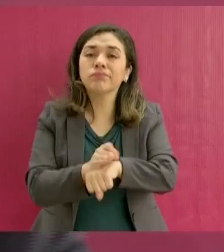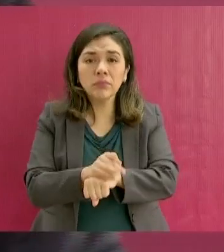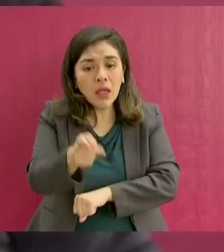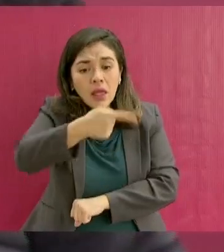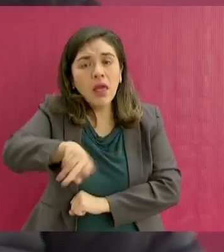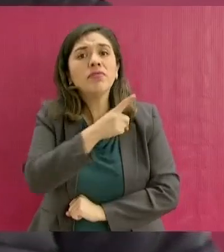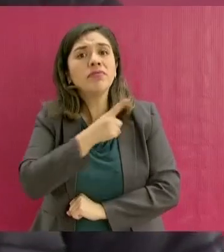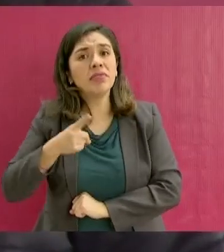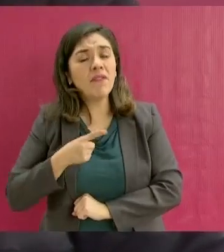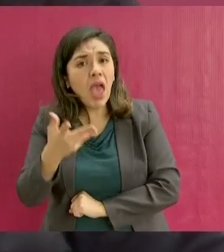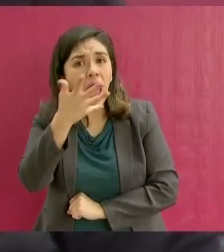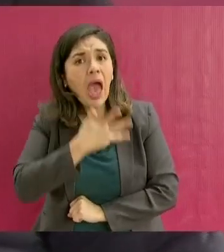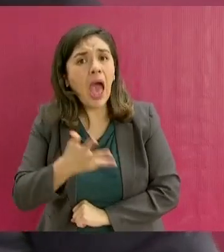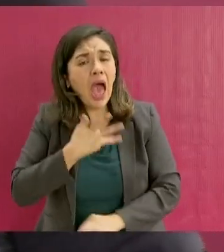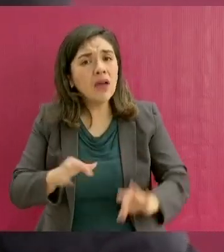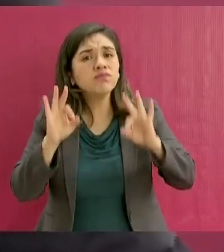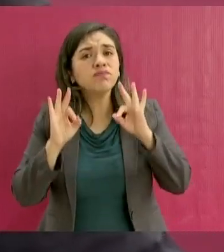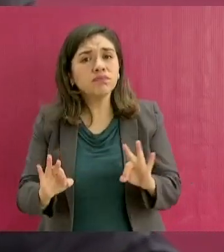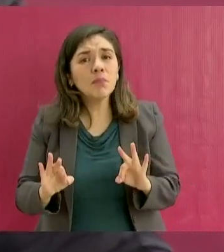para